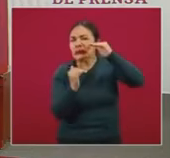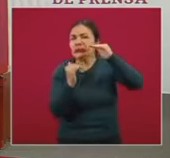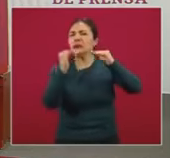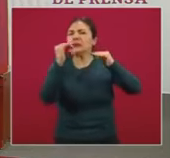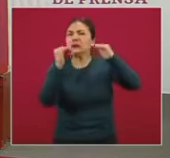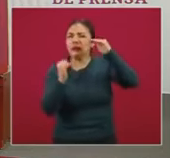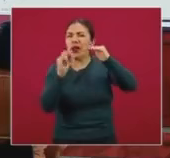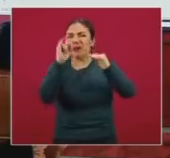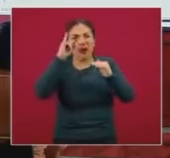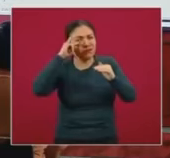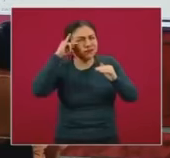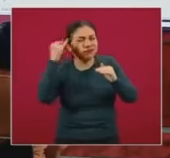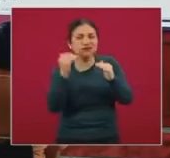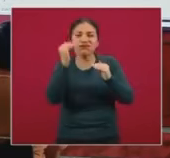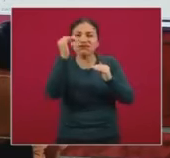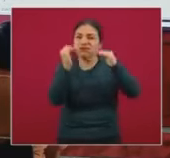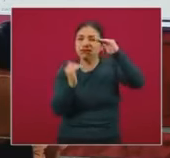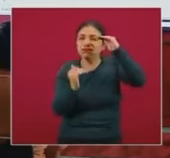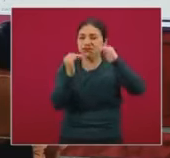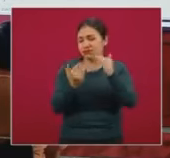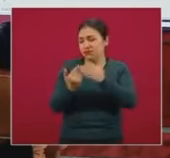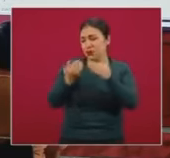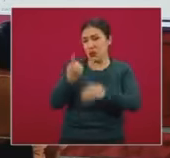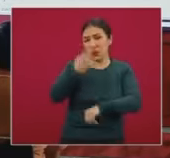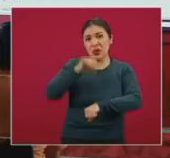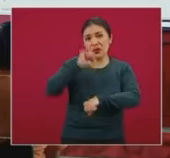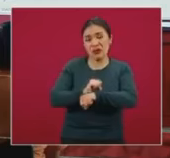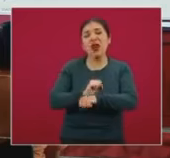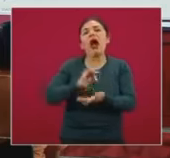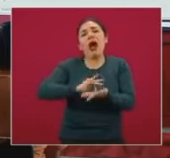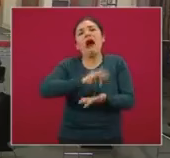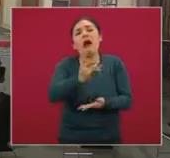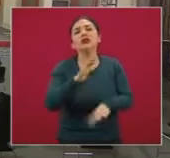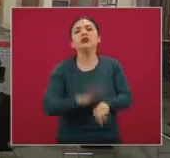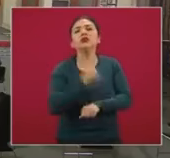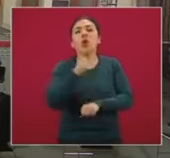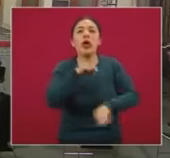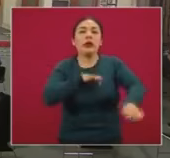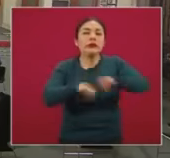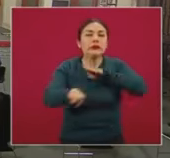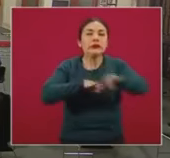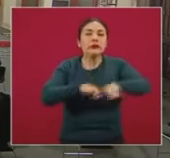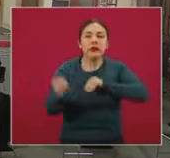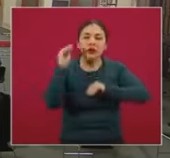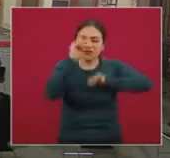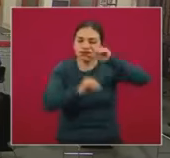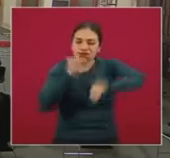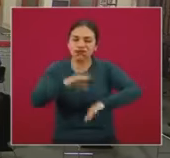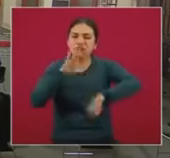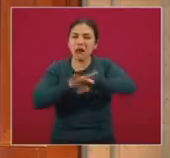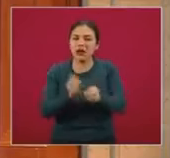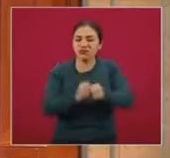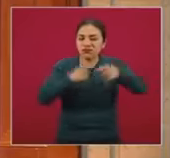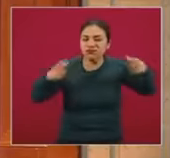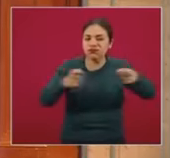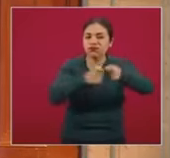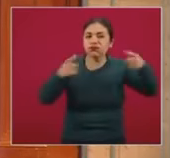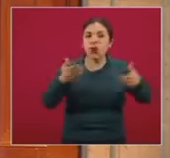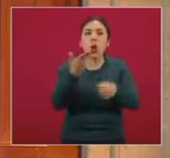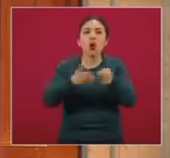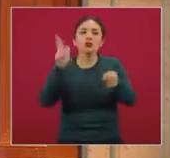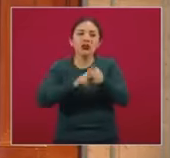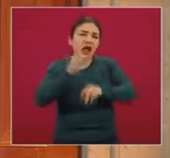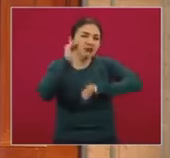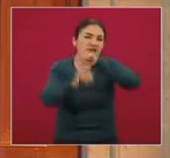pocos puntos porcentuales en la última semana, gracias precisamente a los trabajos que se están realizando de reconversión y